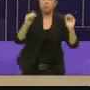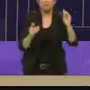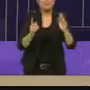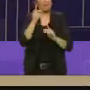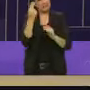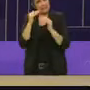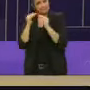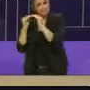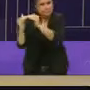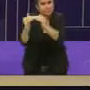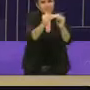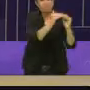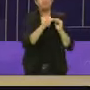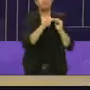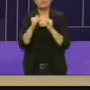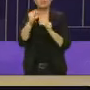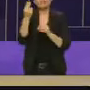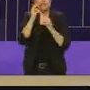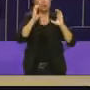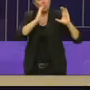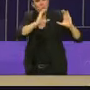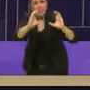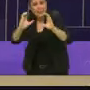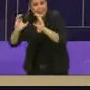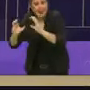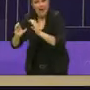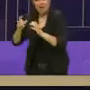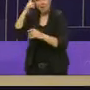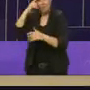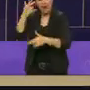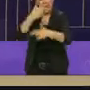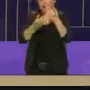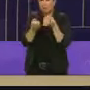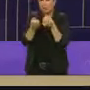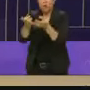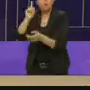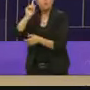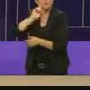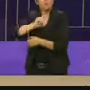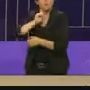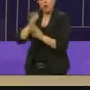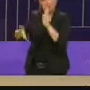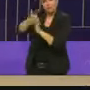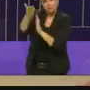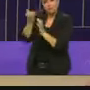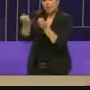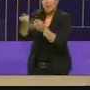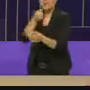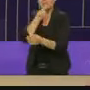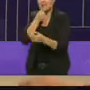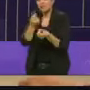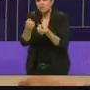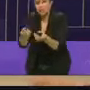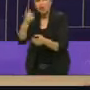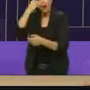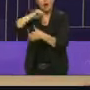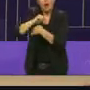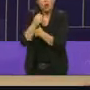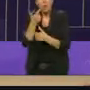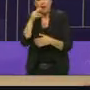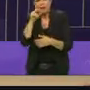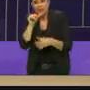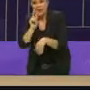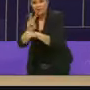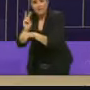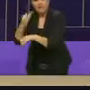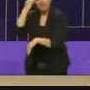hablando de un sistema de cuidados que tiene que ver con regresarle a las mujeres y a los niños de esta ciudad las estancias infantiles, las escuelas de